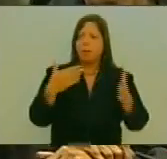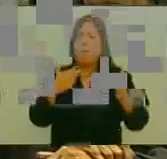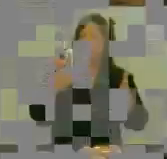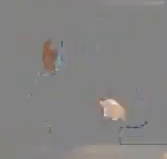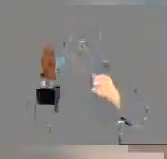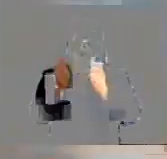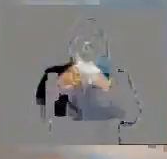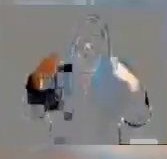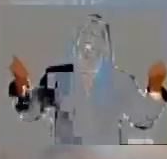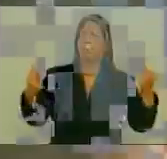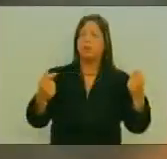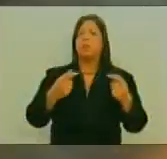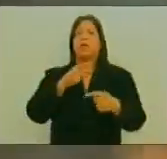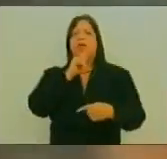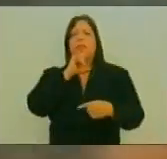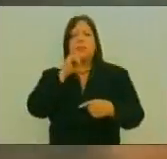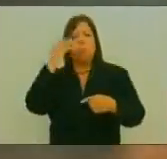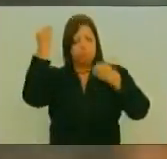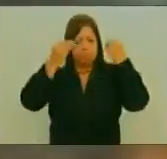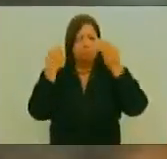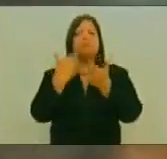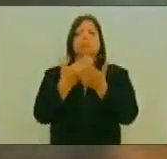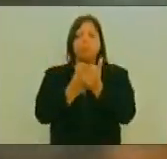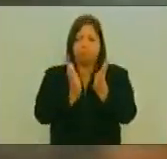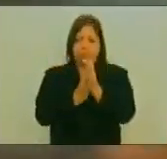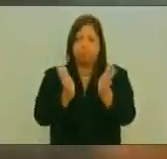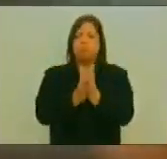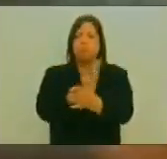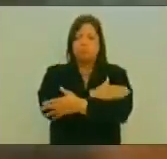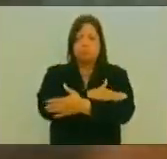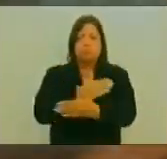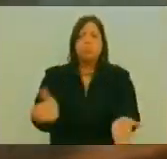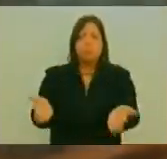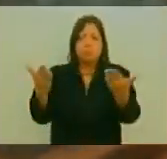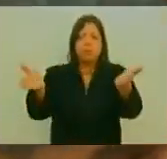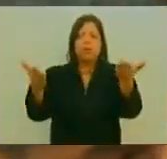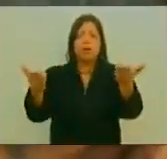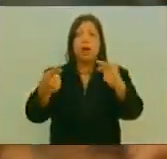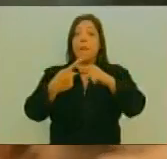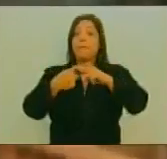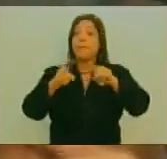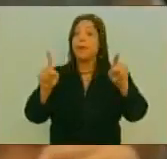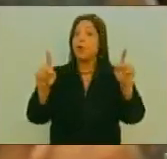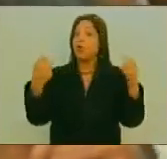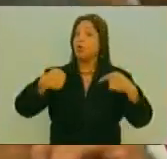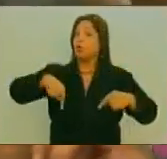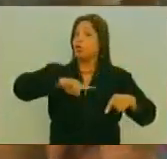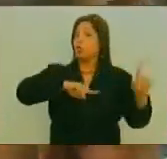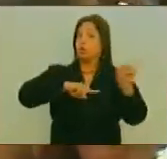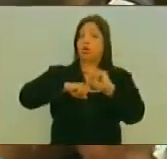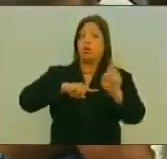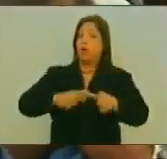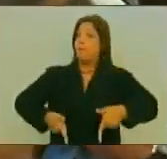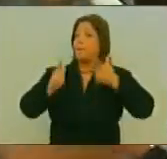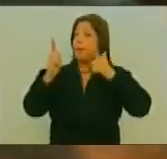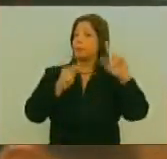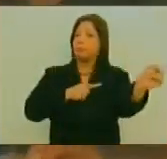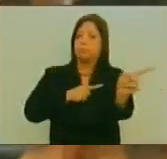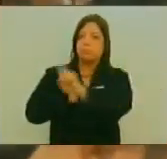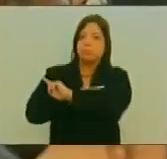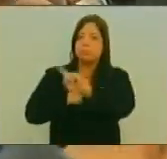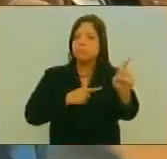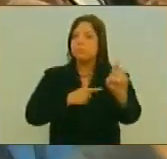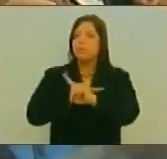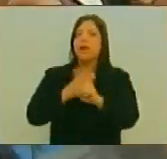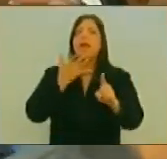diversidad De pensamientos Y de posturas Políticas Pero lo que nosotros No podemos permitir Es que